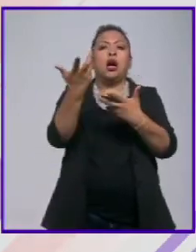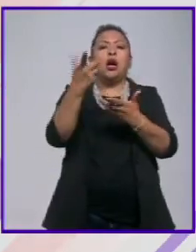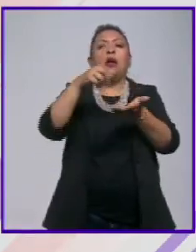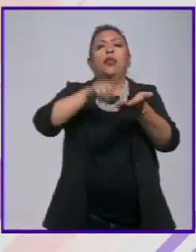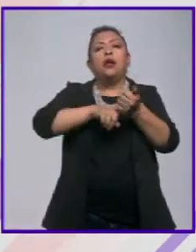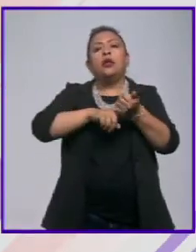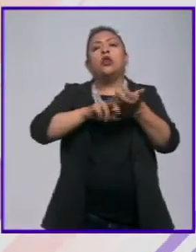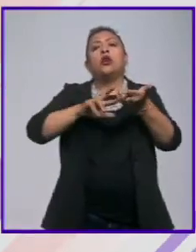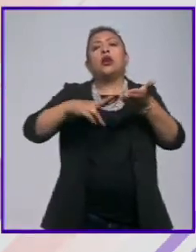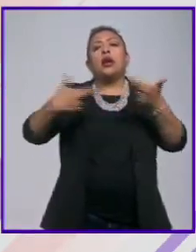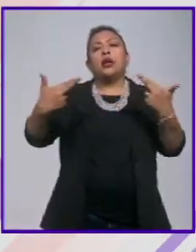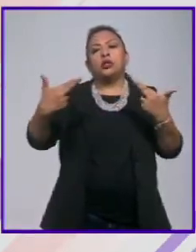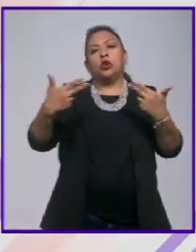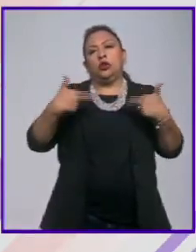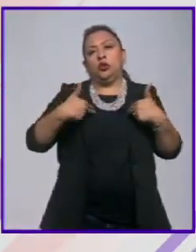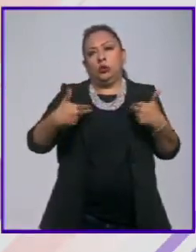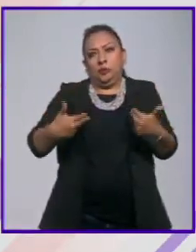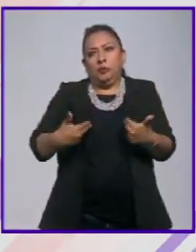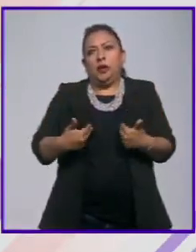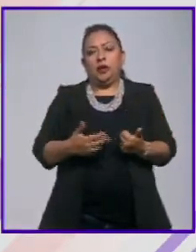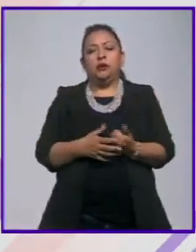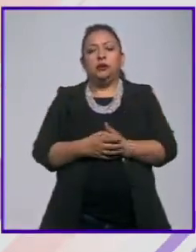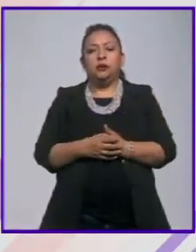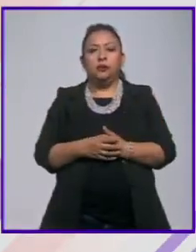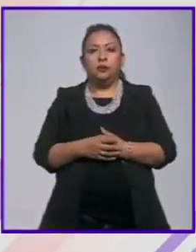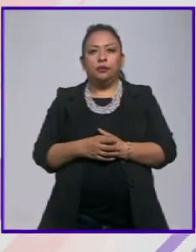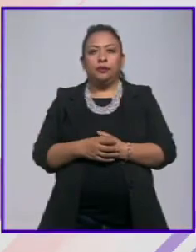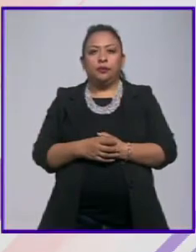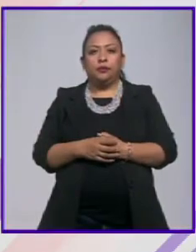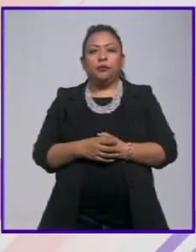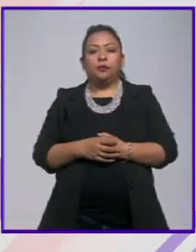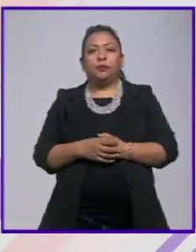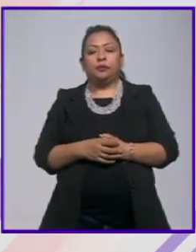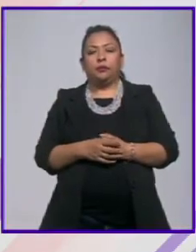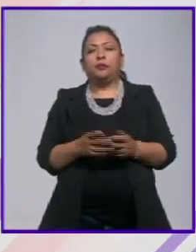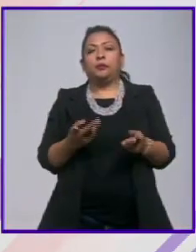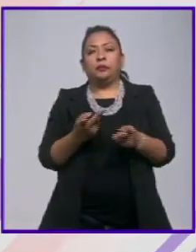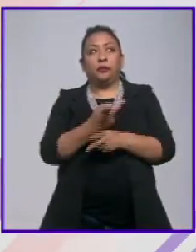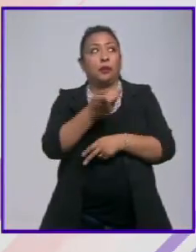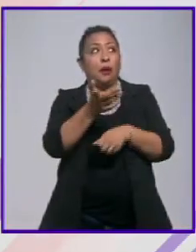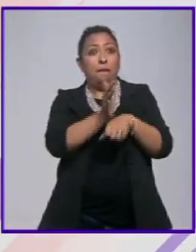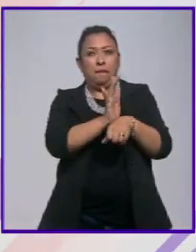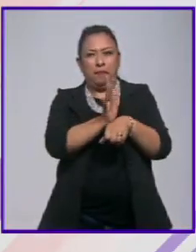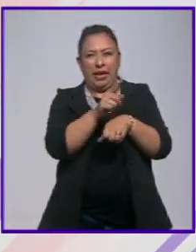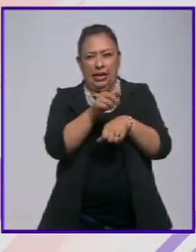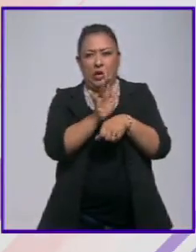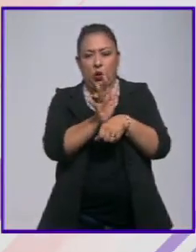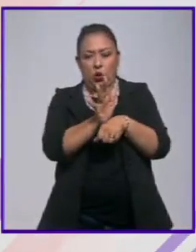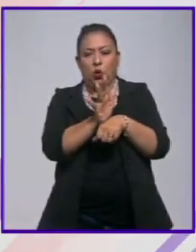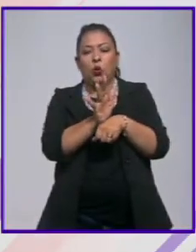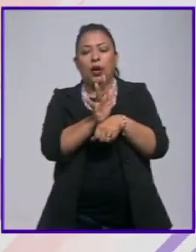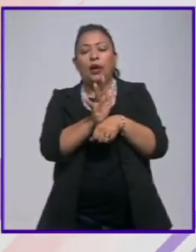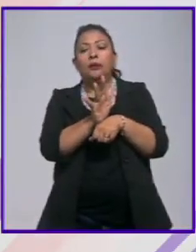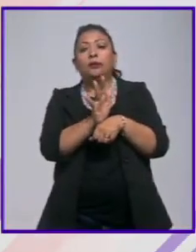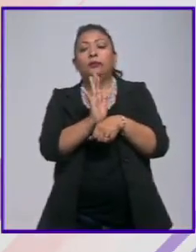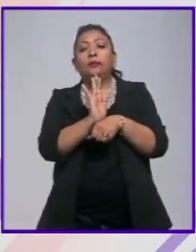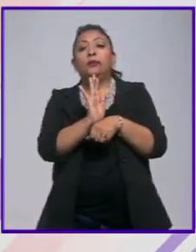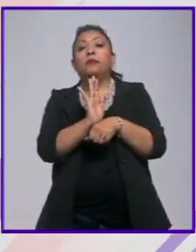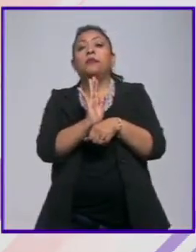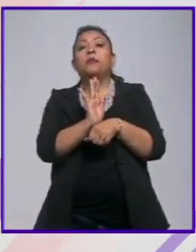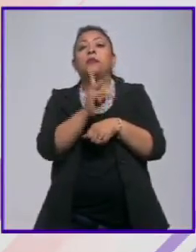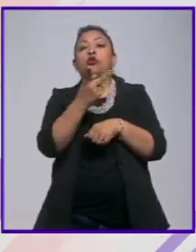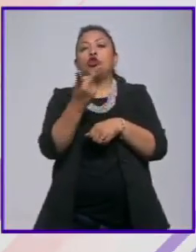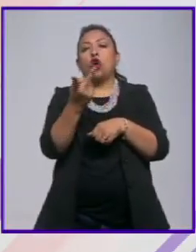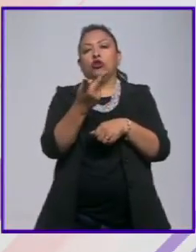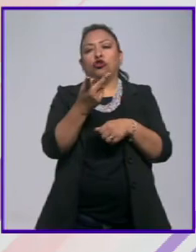se construyen en las relaciones humanas lo que pasa es que en la película es una